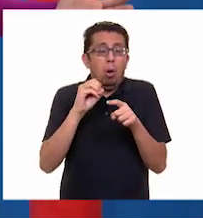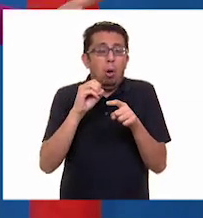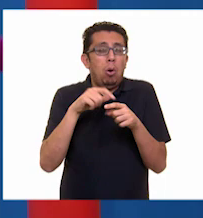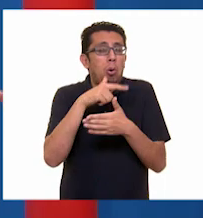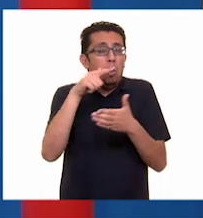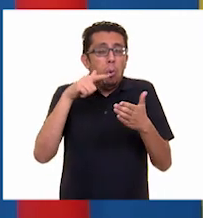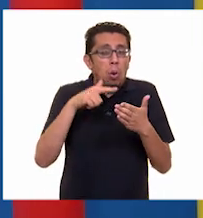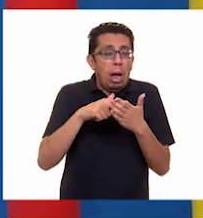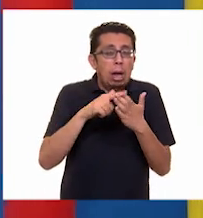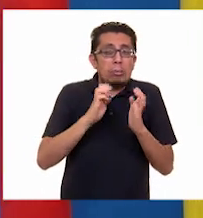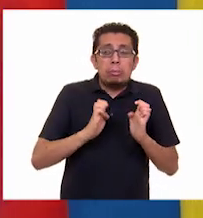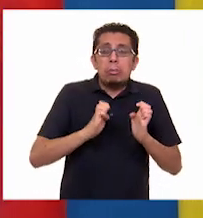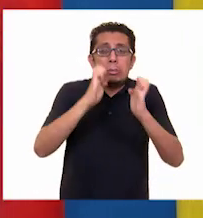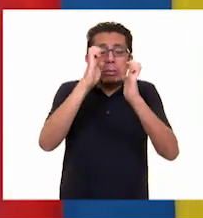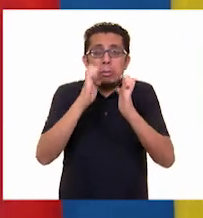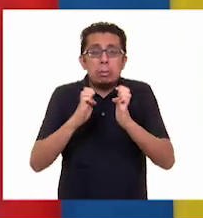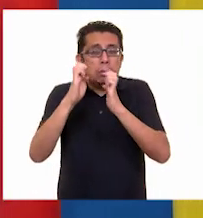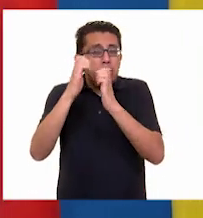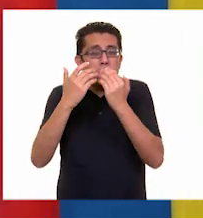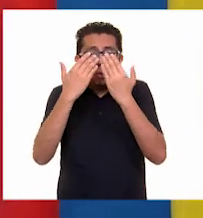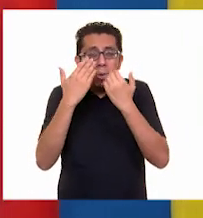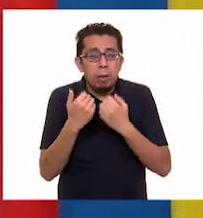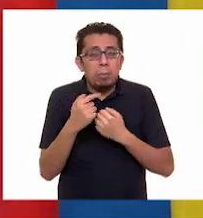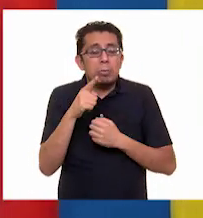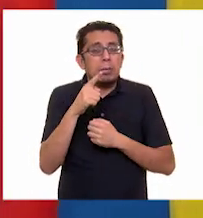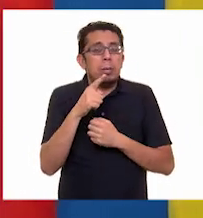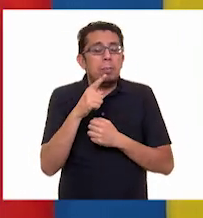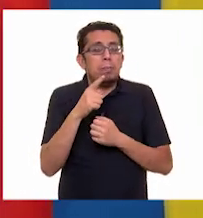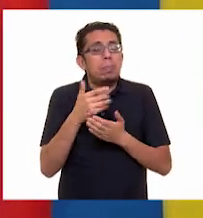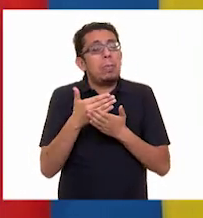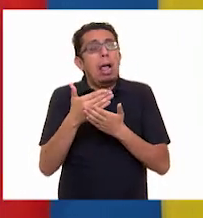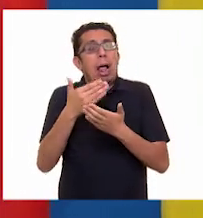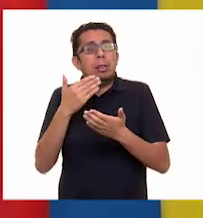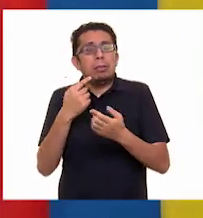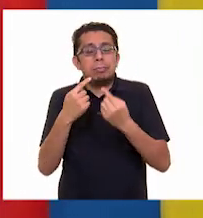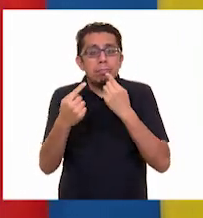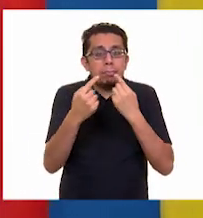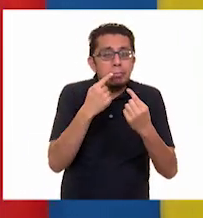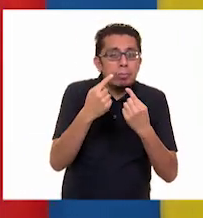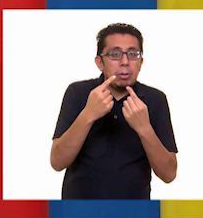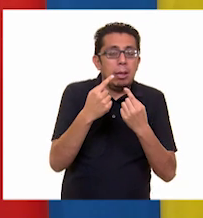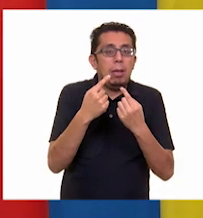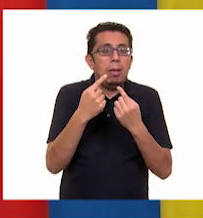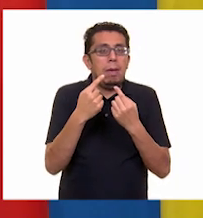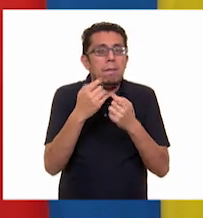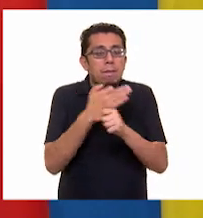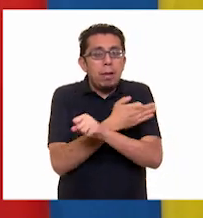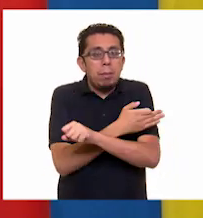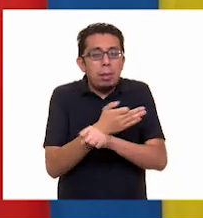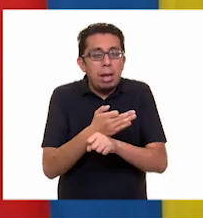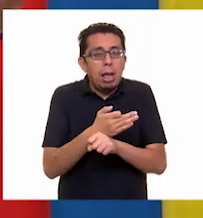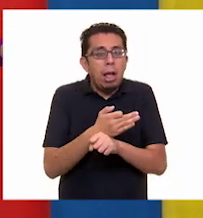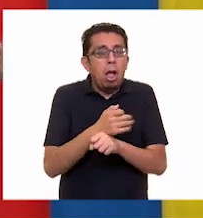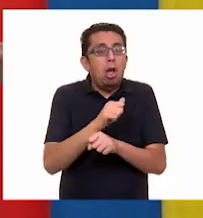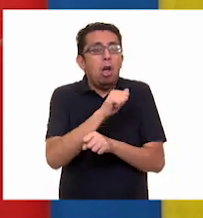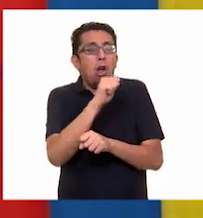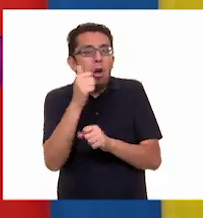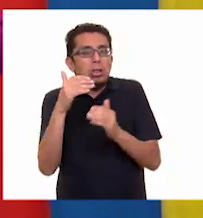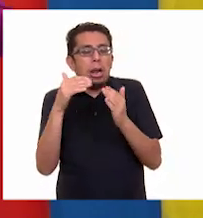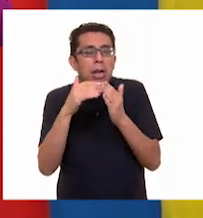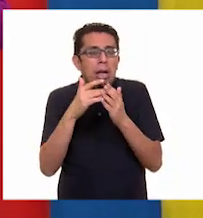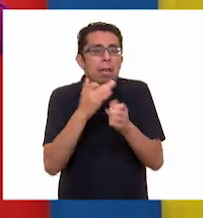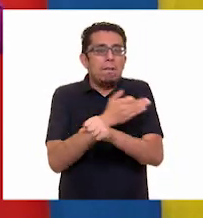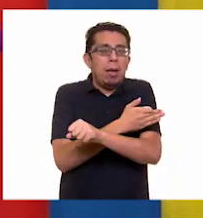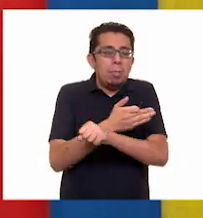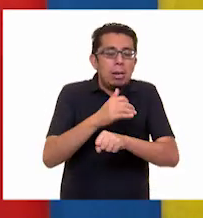amplio, tienen que definir con sus familias la casa de un amigo o de un familiar que esté en otra colonia,